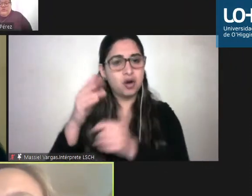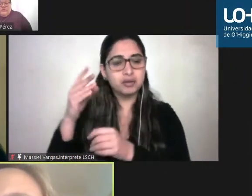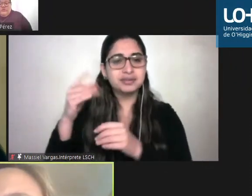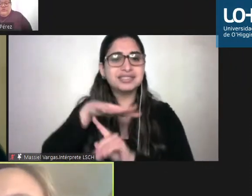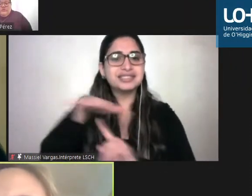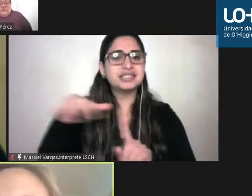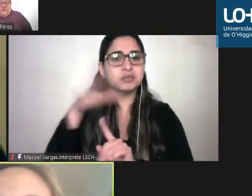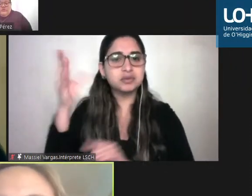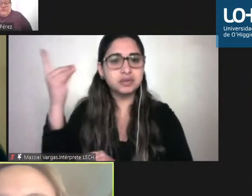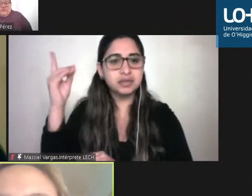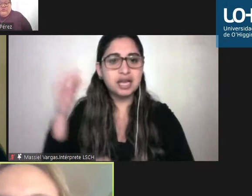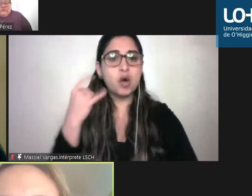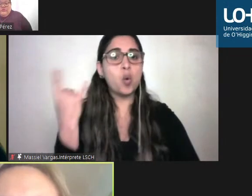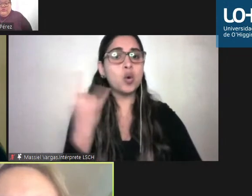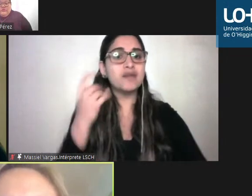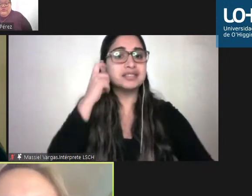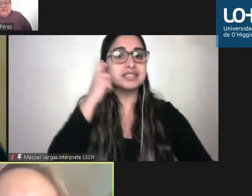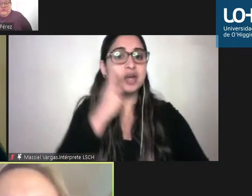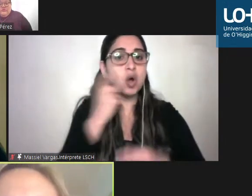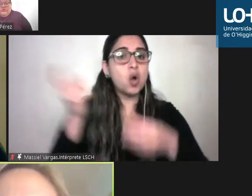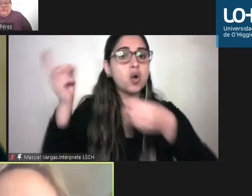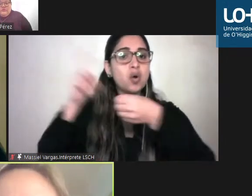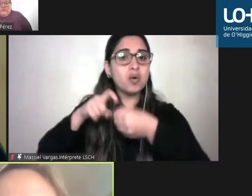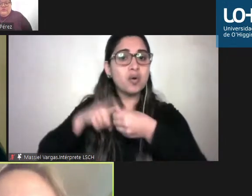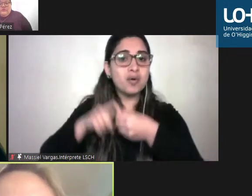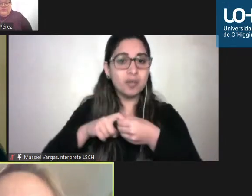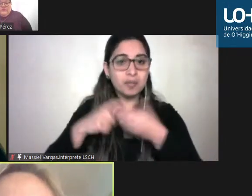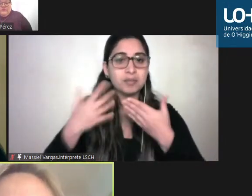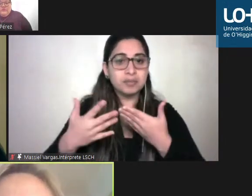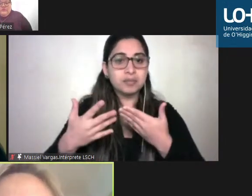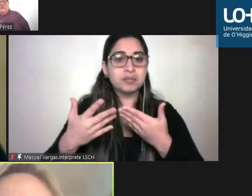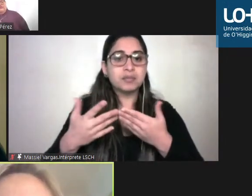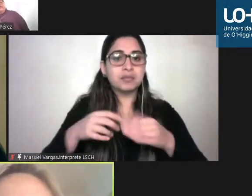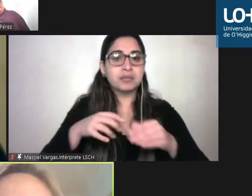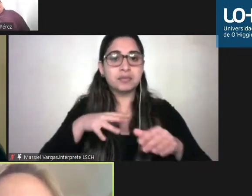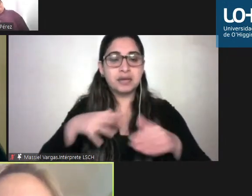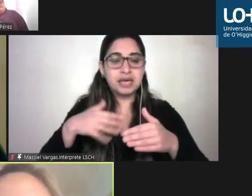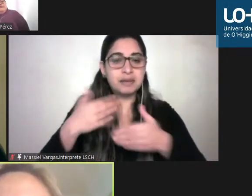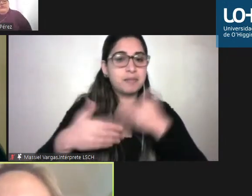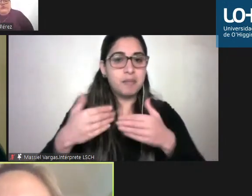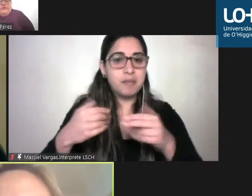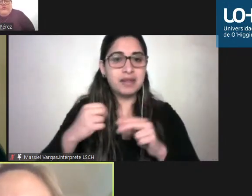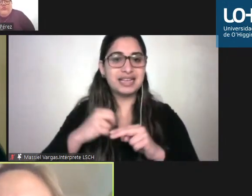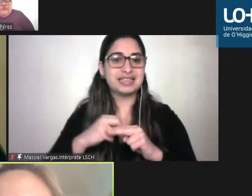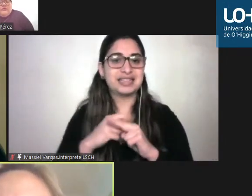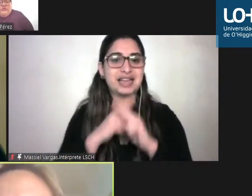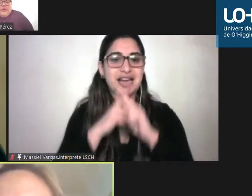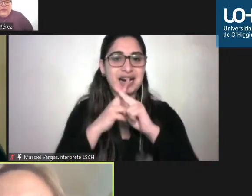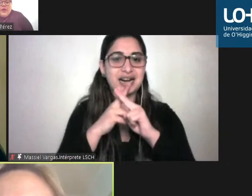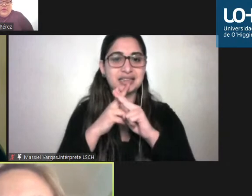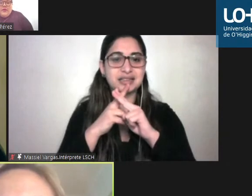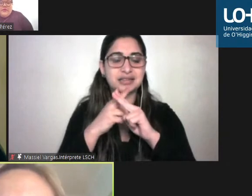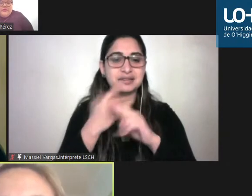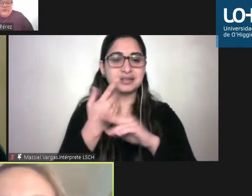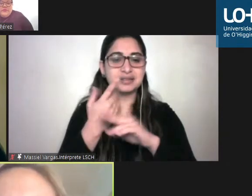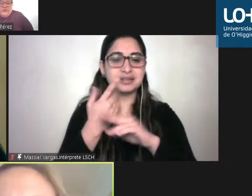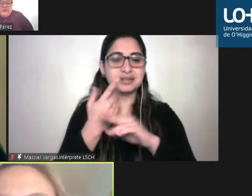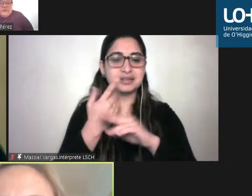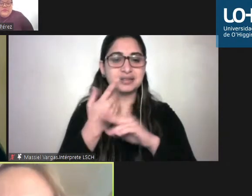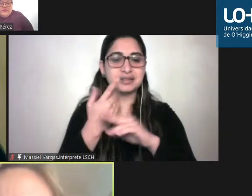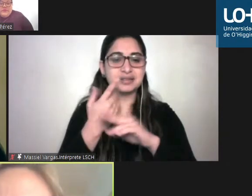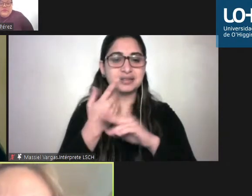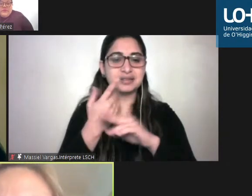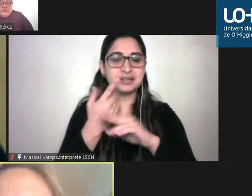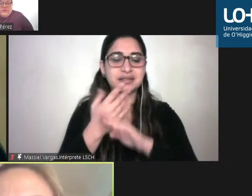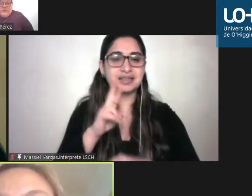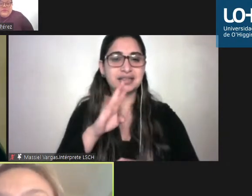Universidad de Higgins participa en forma activa de esta red que obviamente nos ha permitido poder crecer